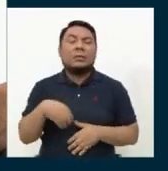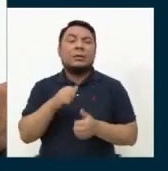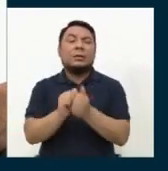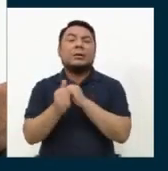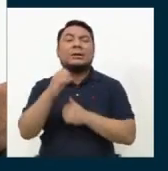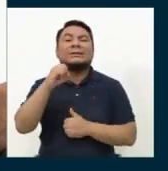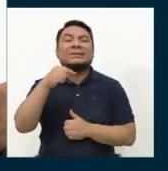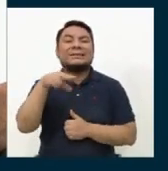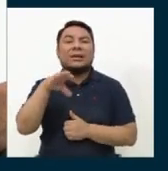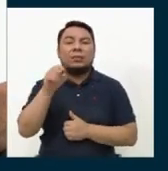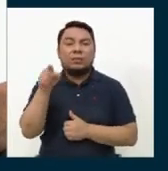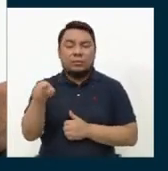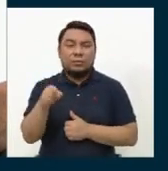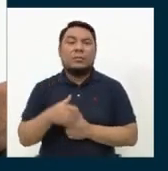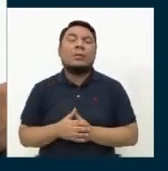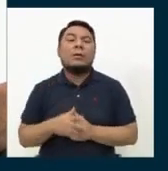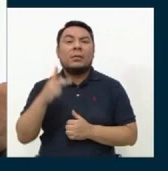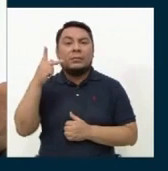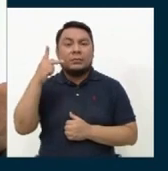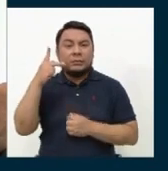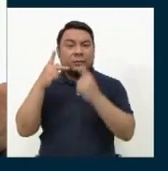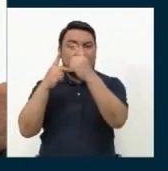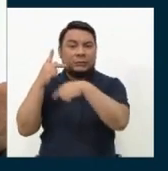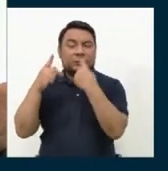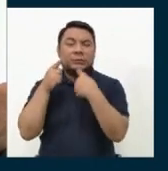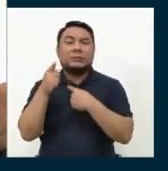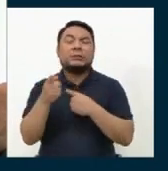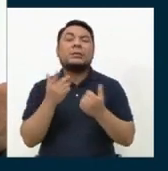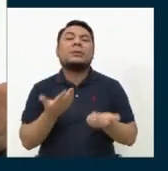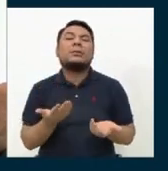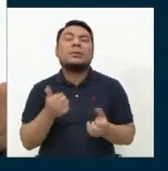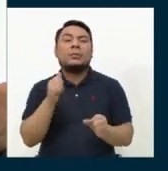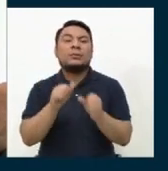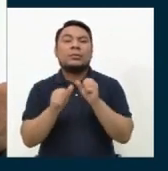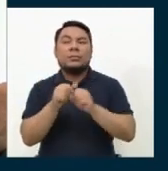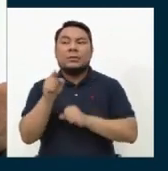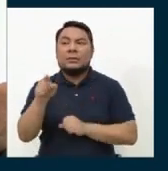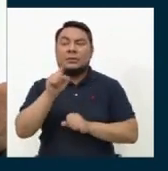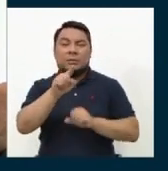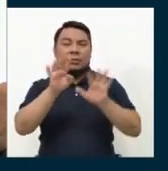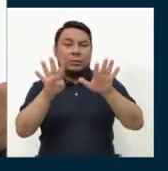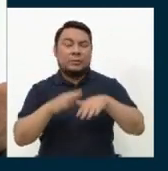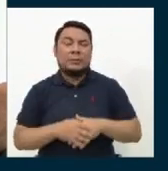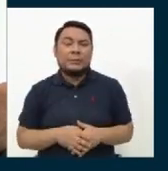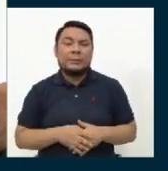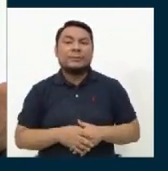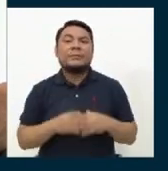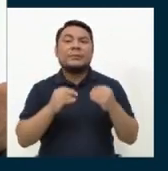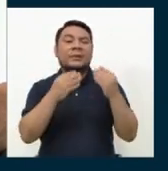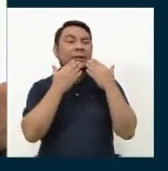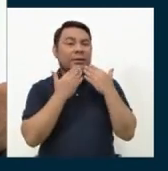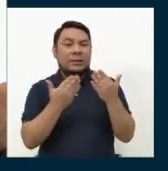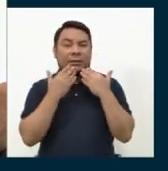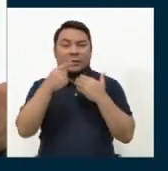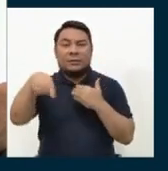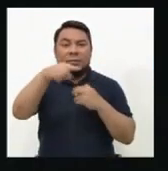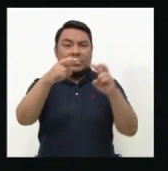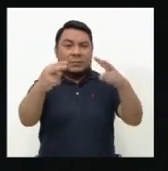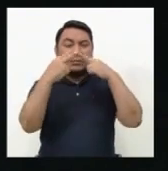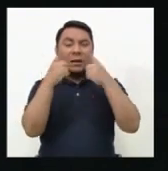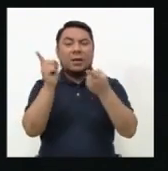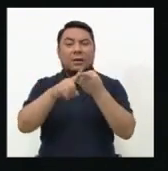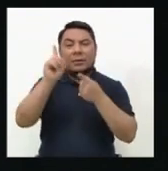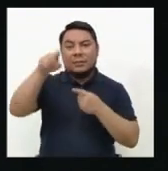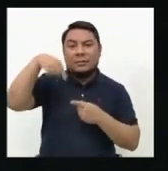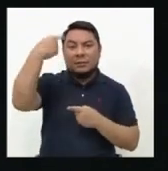Vázquez Coronado del Partido Fuerza Popular que postula con el número 19. Muchas gracias por su sintonía y